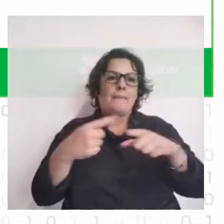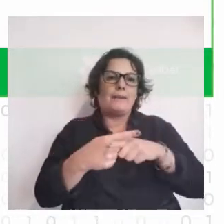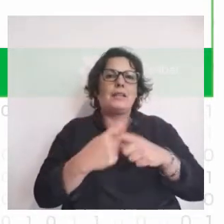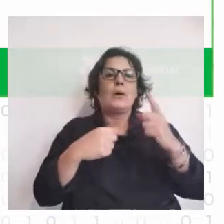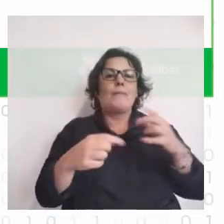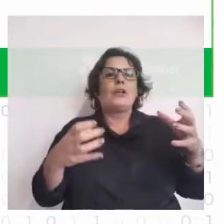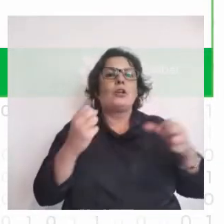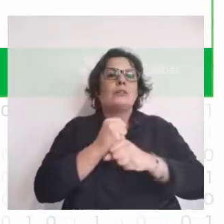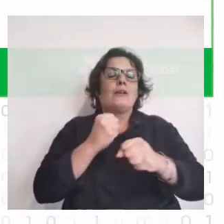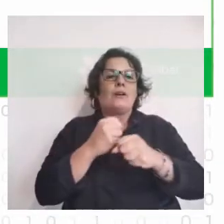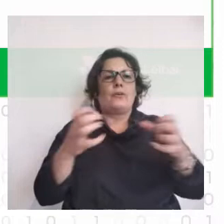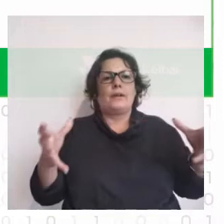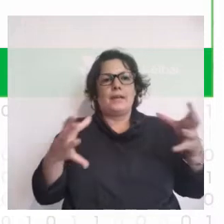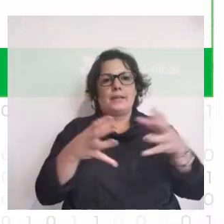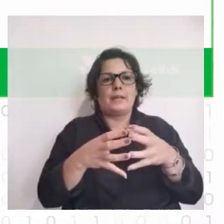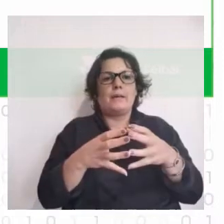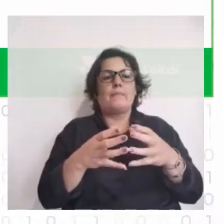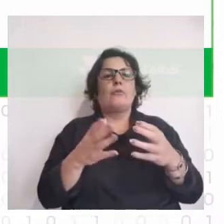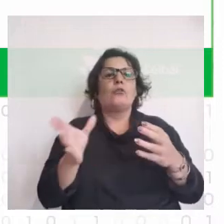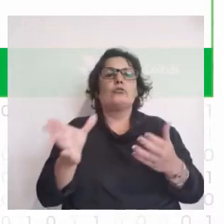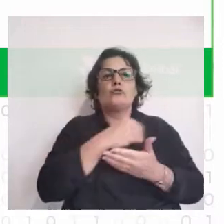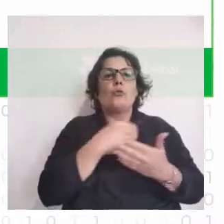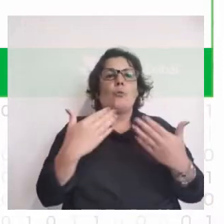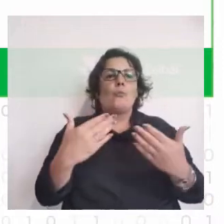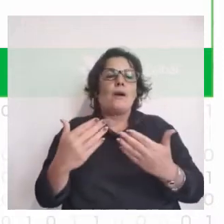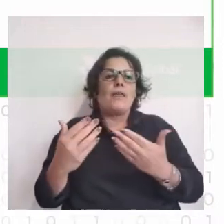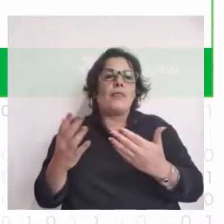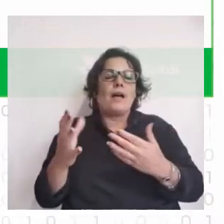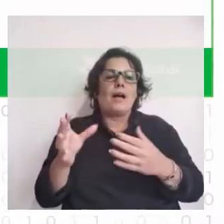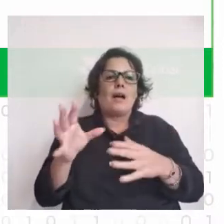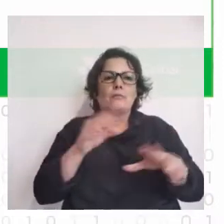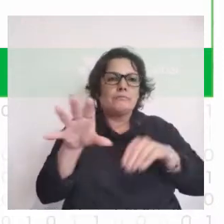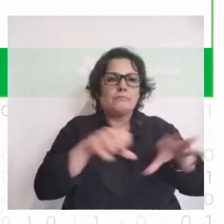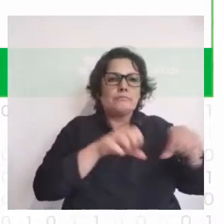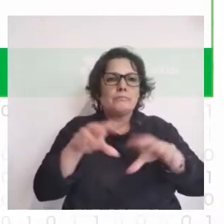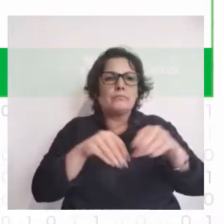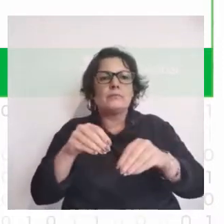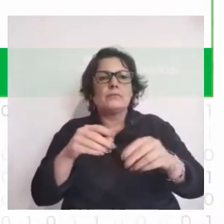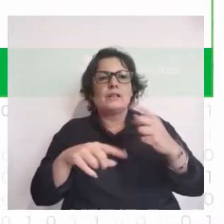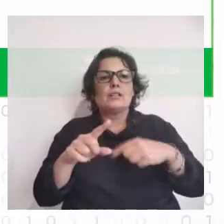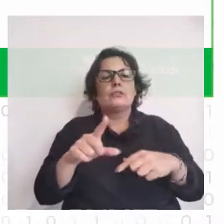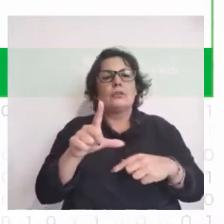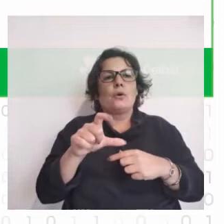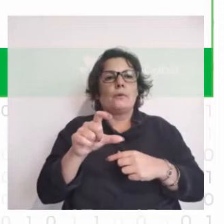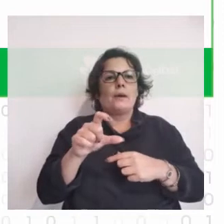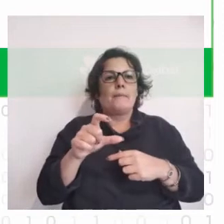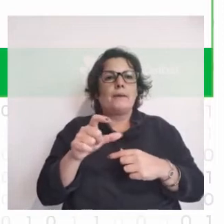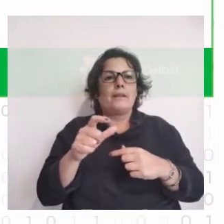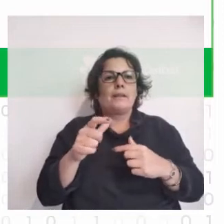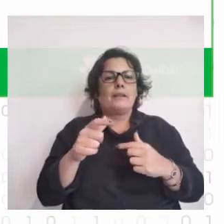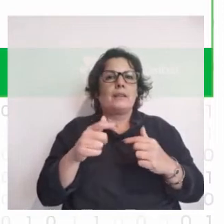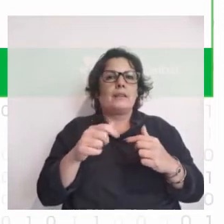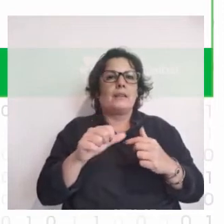lo que se pueda recabar para el crecimiento, obviamente gana un campeonato.